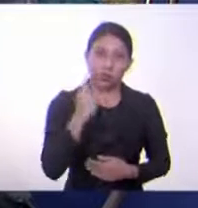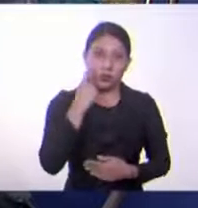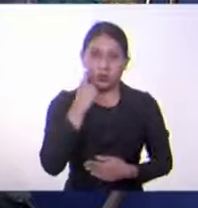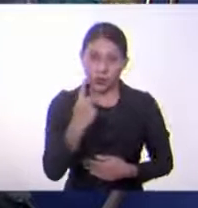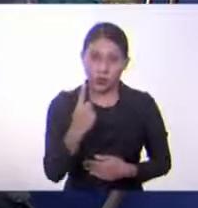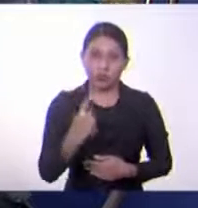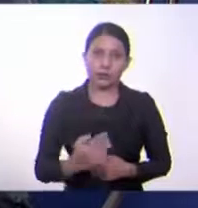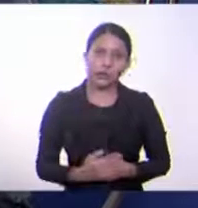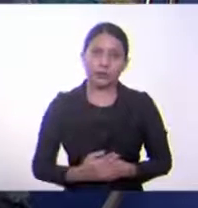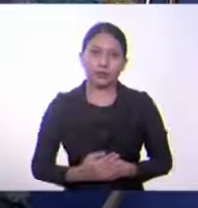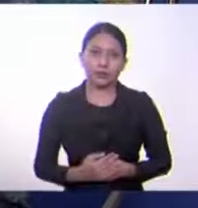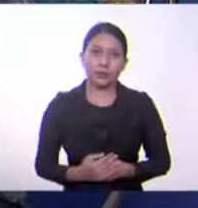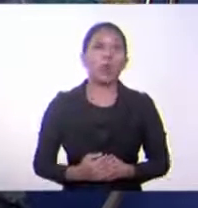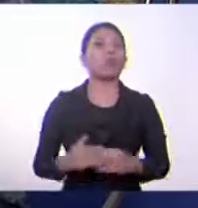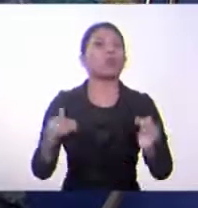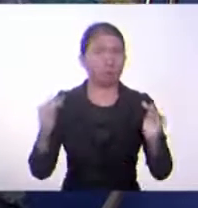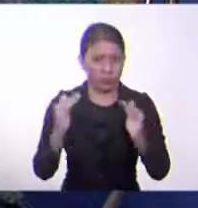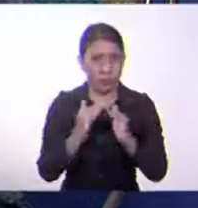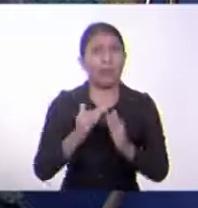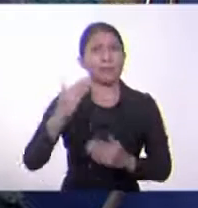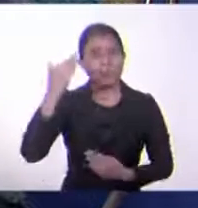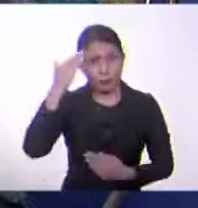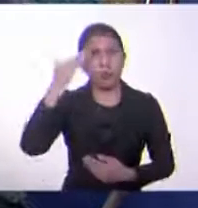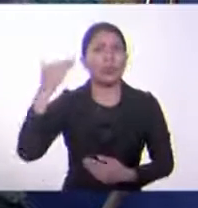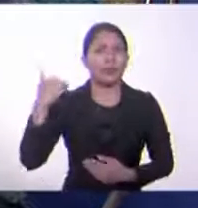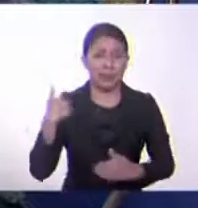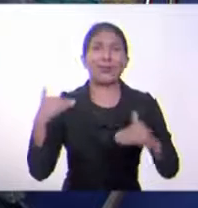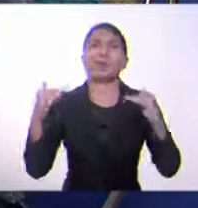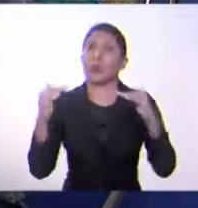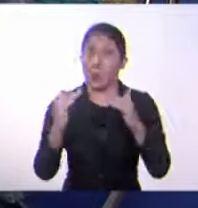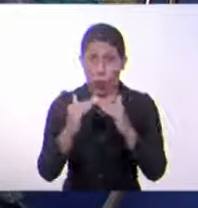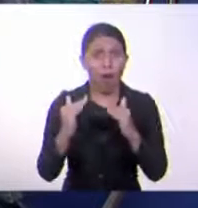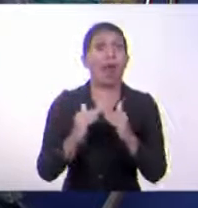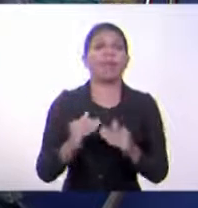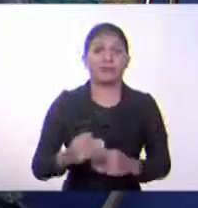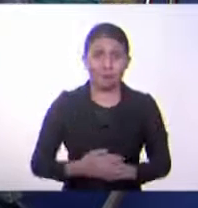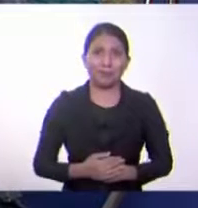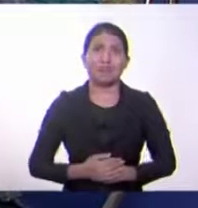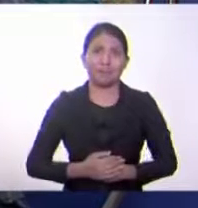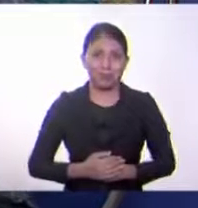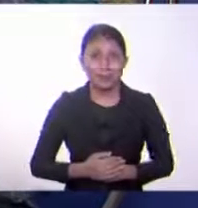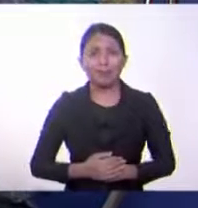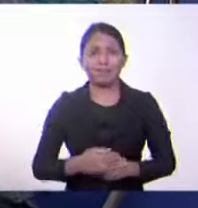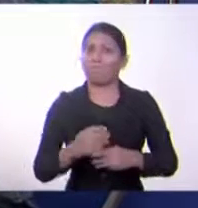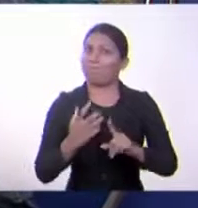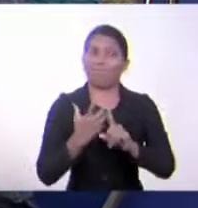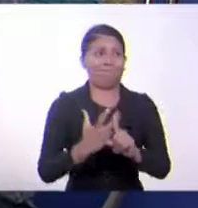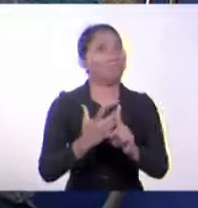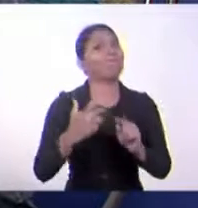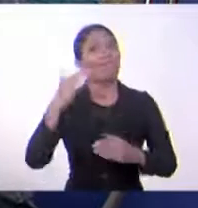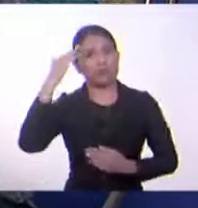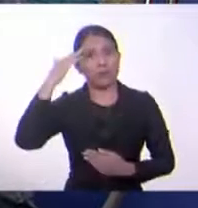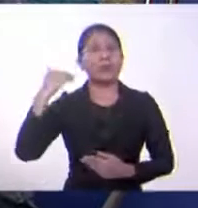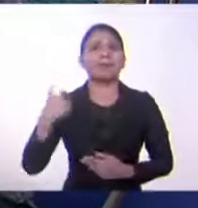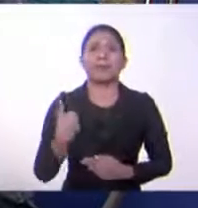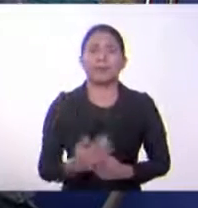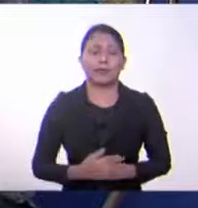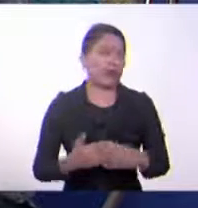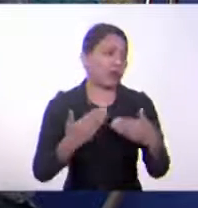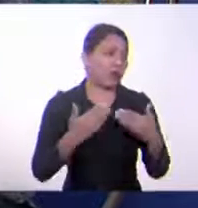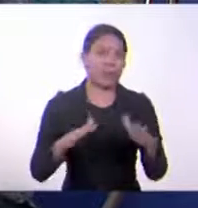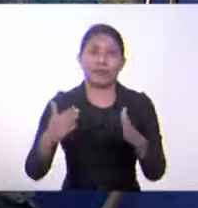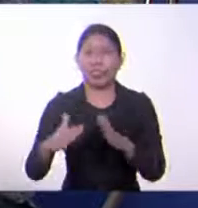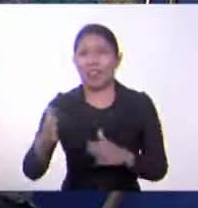reconocer que también las mujeres jugaron un papel protagónico en la historia y que por diversas causas, por los